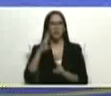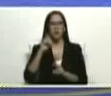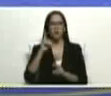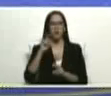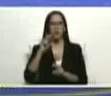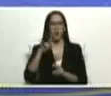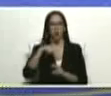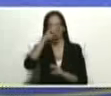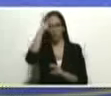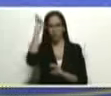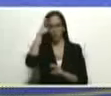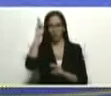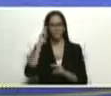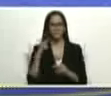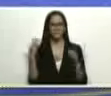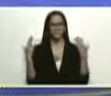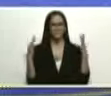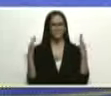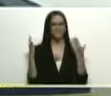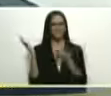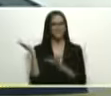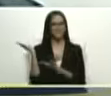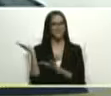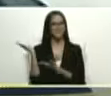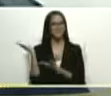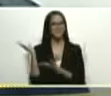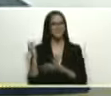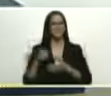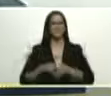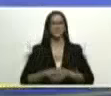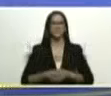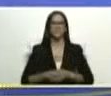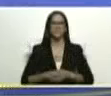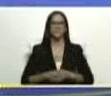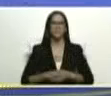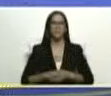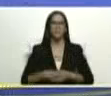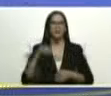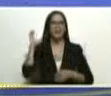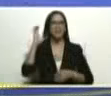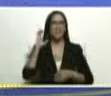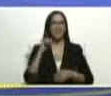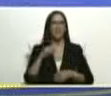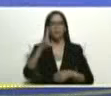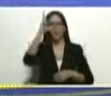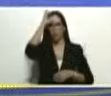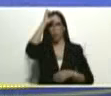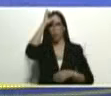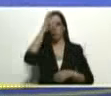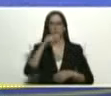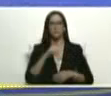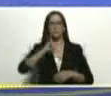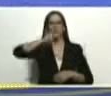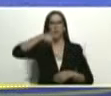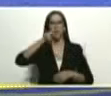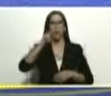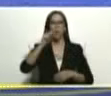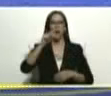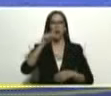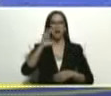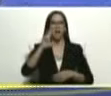Marco Torres comando para el estado Falcón Juan Carlos Loyo